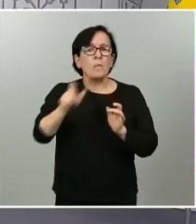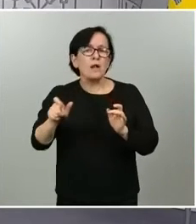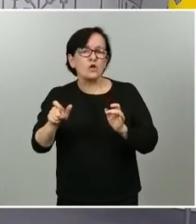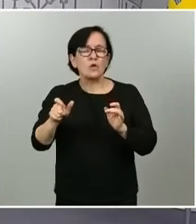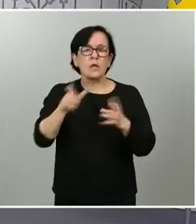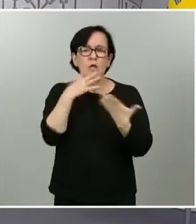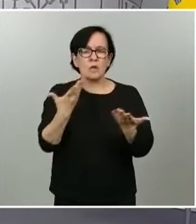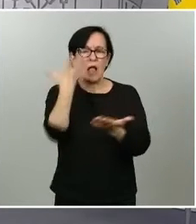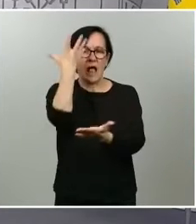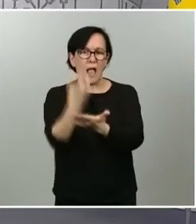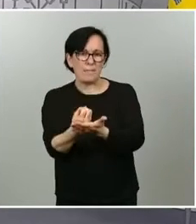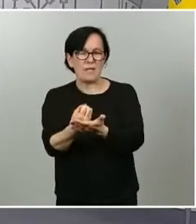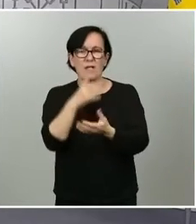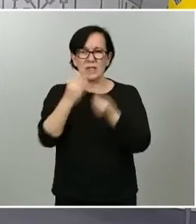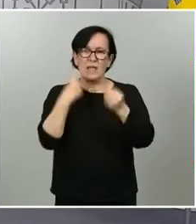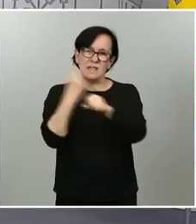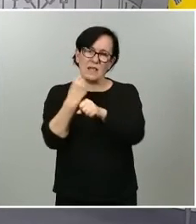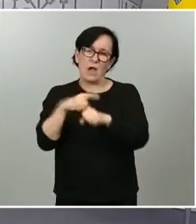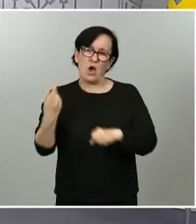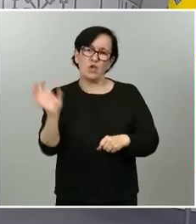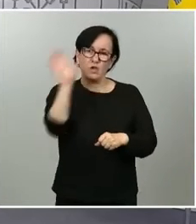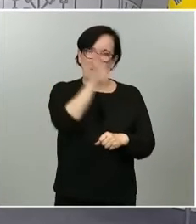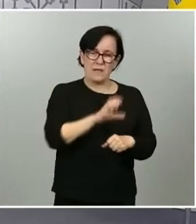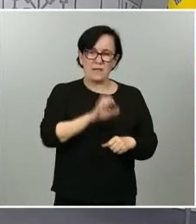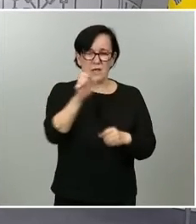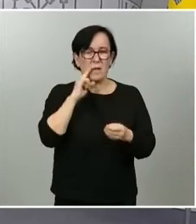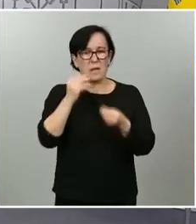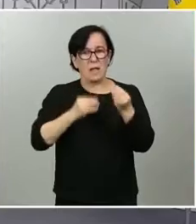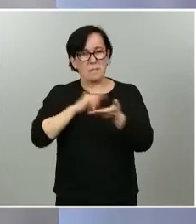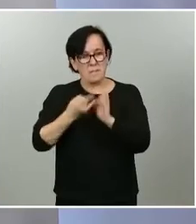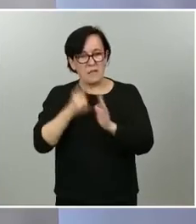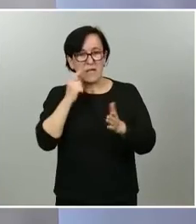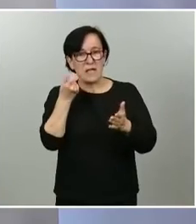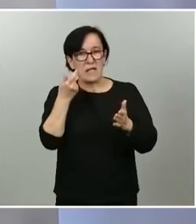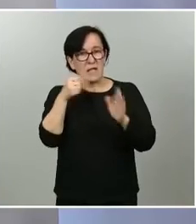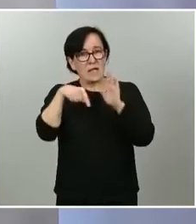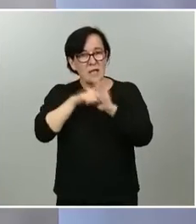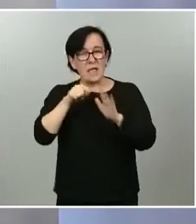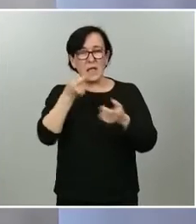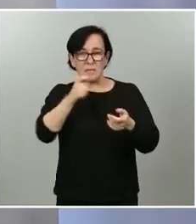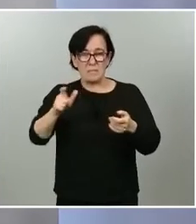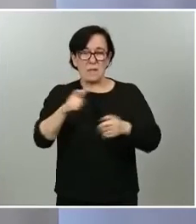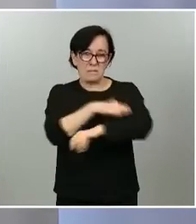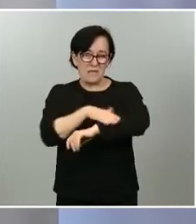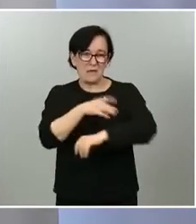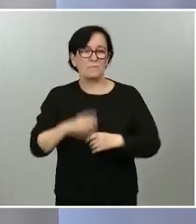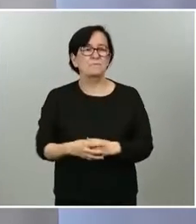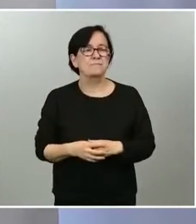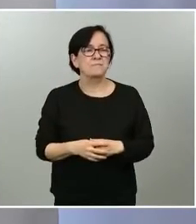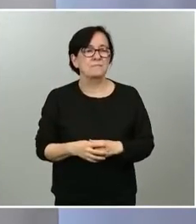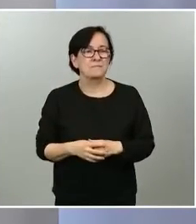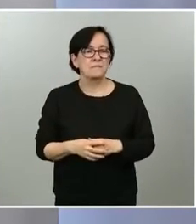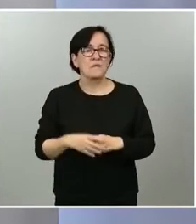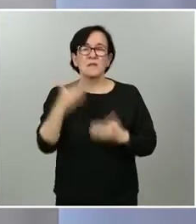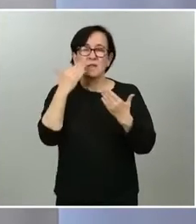aplicación con la cual ya trabajan otros países europeos. ¿Se plantea una medida similar el ministerio? Gracias. Gracias, Jesús.